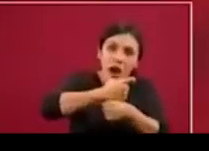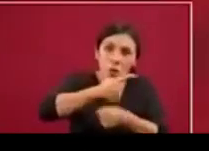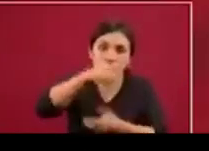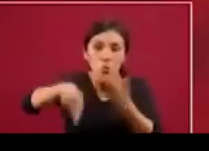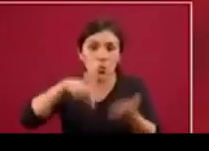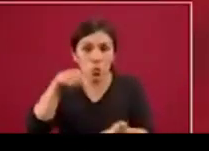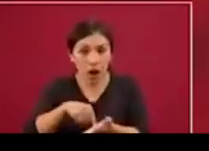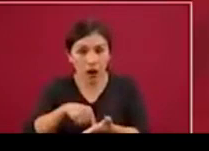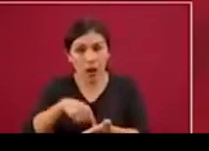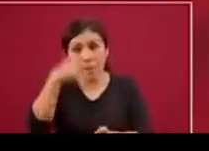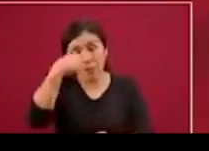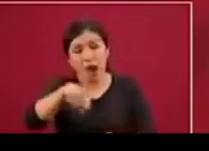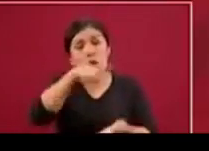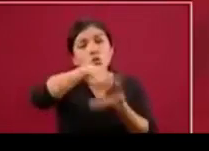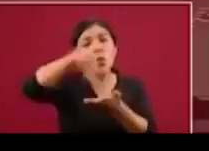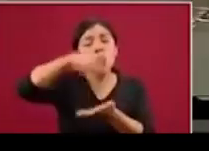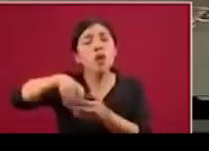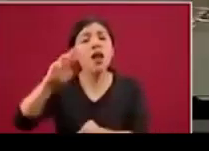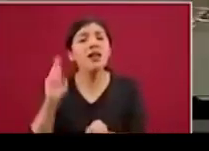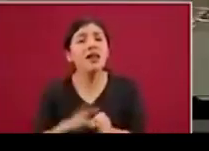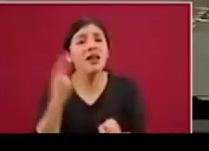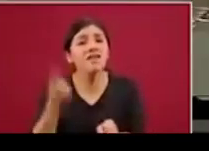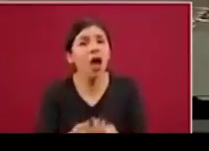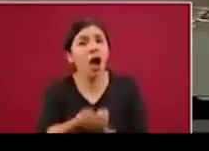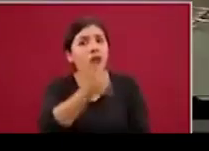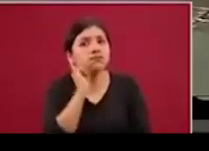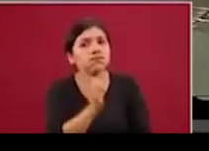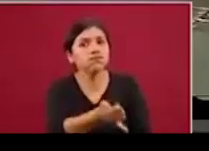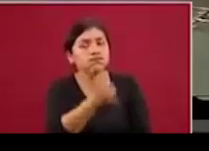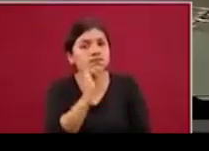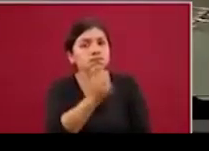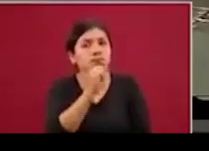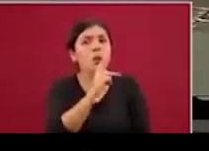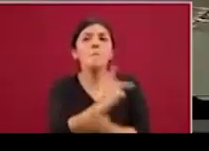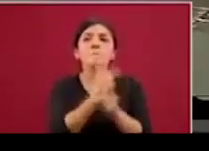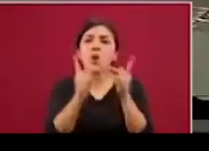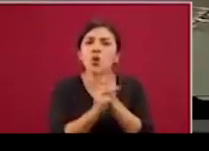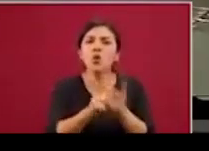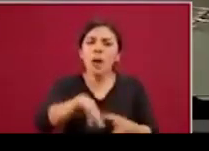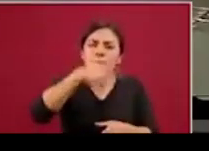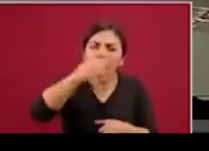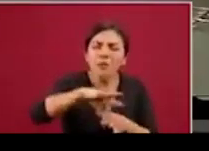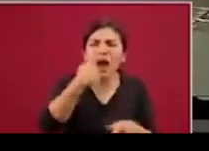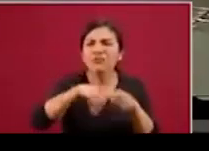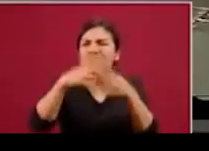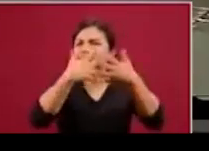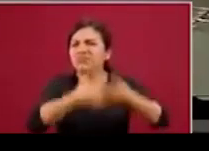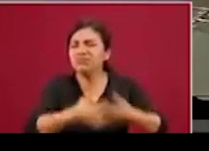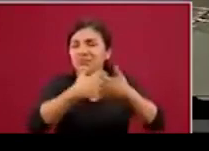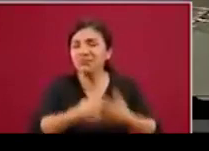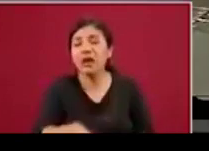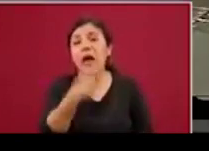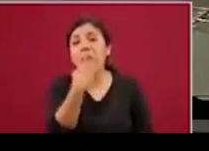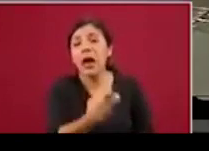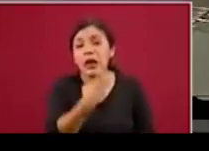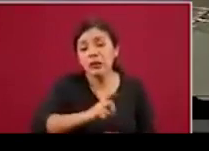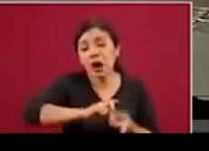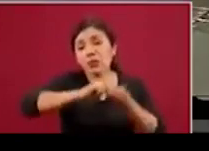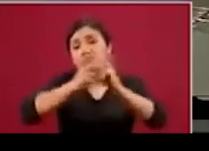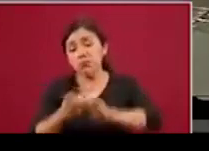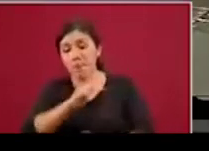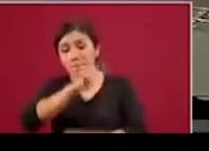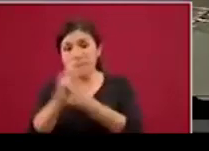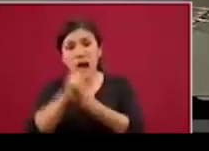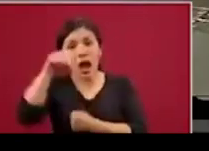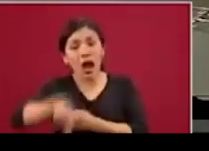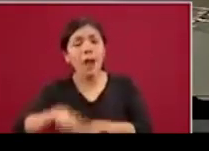el primer consumidor de refrescos, consumidor de estos productos industrializados y consecuentemente el país